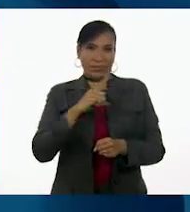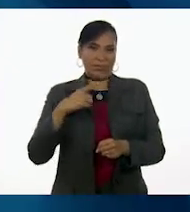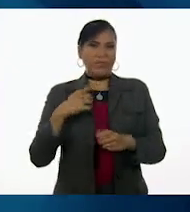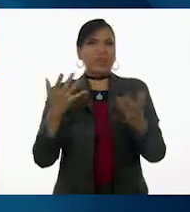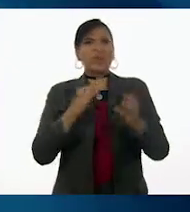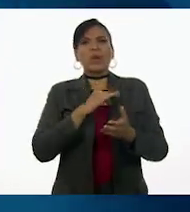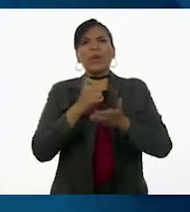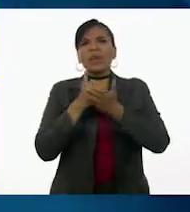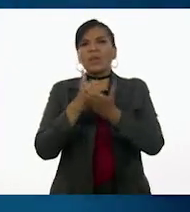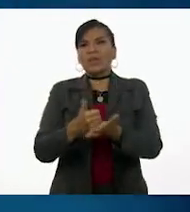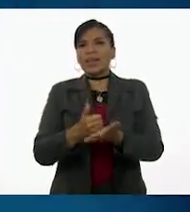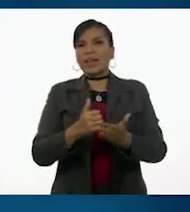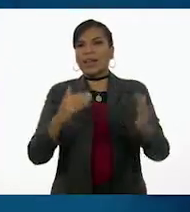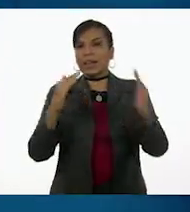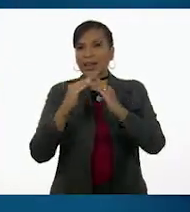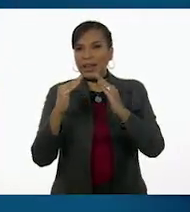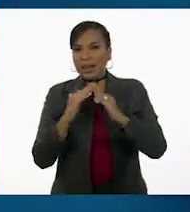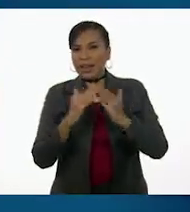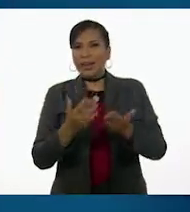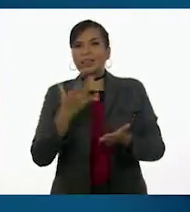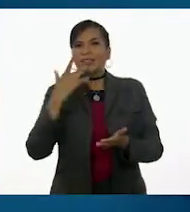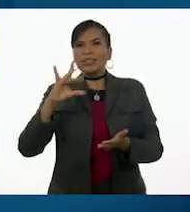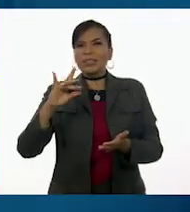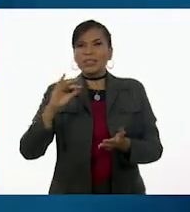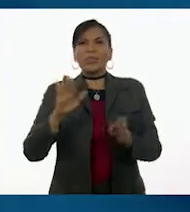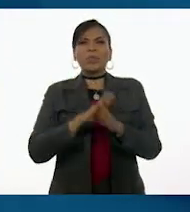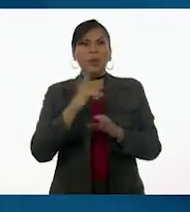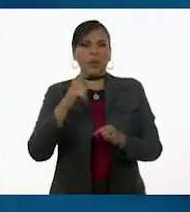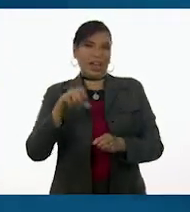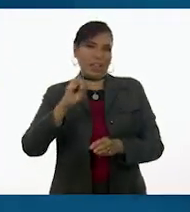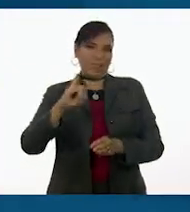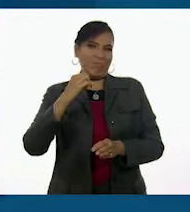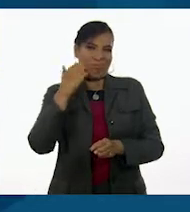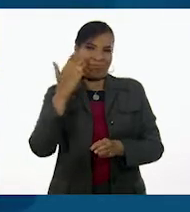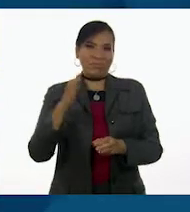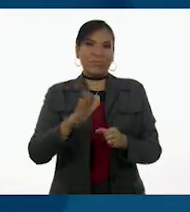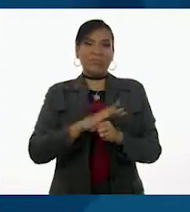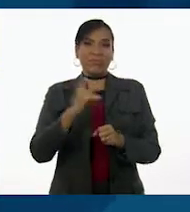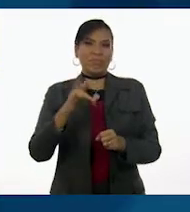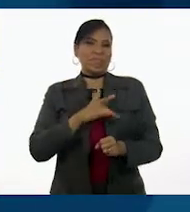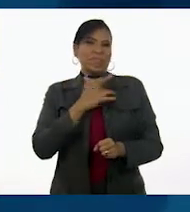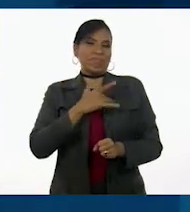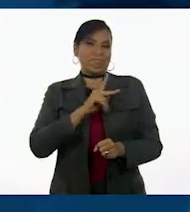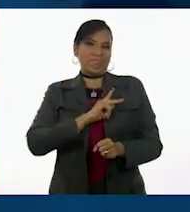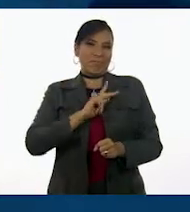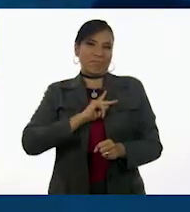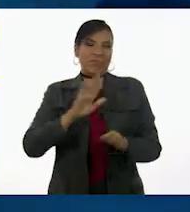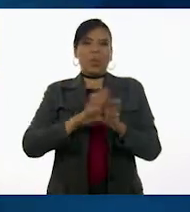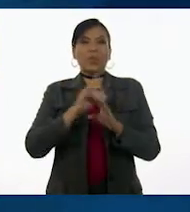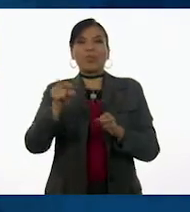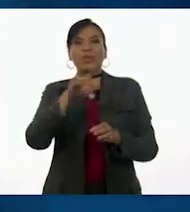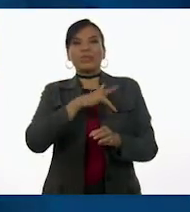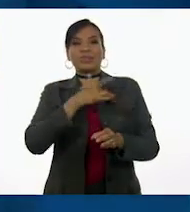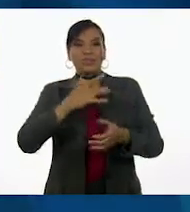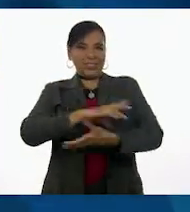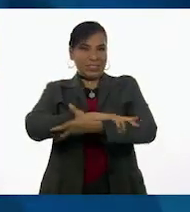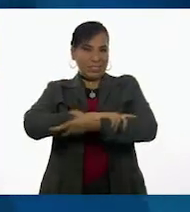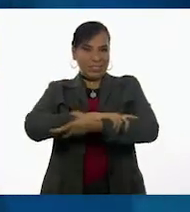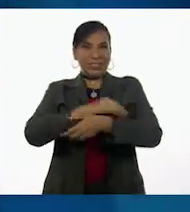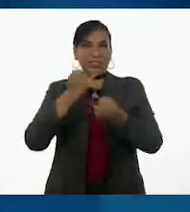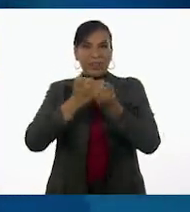podemos ayudar en nuestra casa simplemente porque así lo queremos. Porque nos nace. Por un gesto de solidaridad y